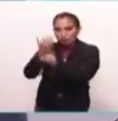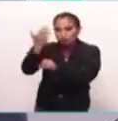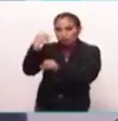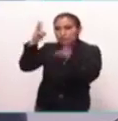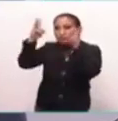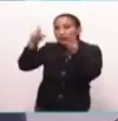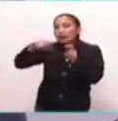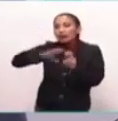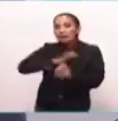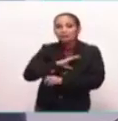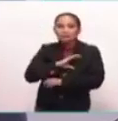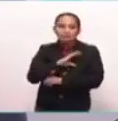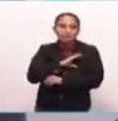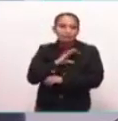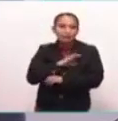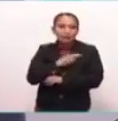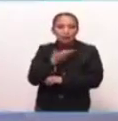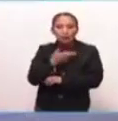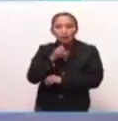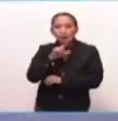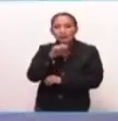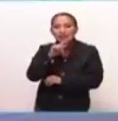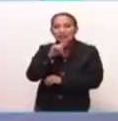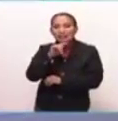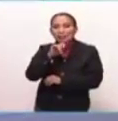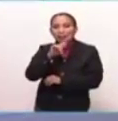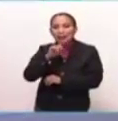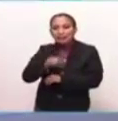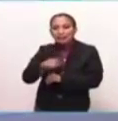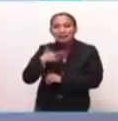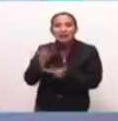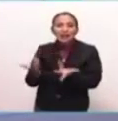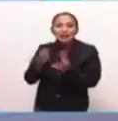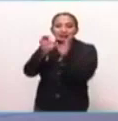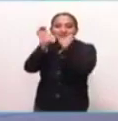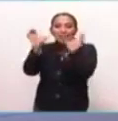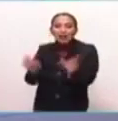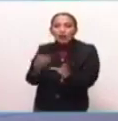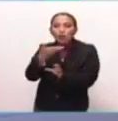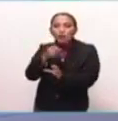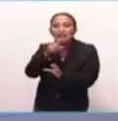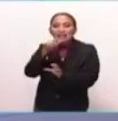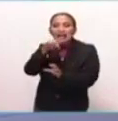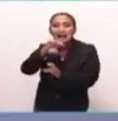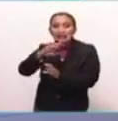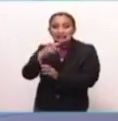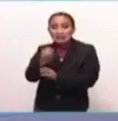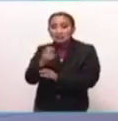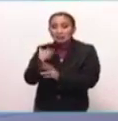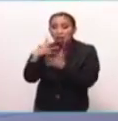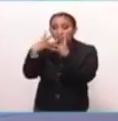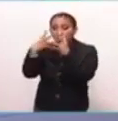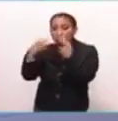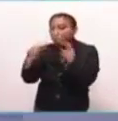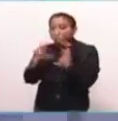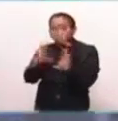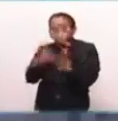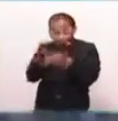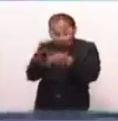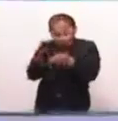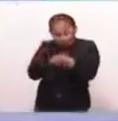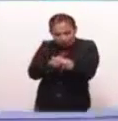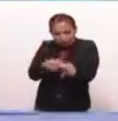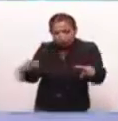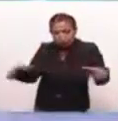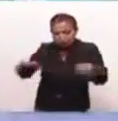sobre nuestro querido Huichaltepel, el cerro de los Huizaches, que se resiste a ser consumido por la mancha